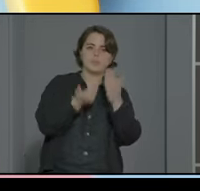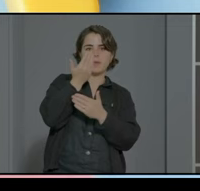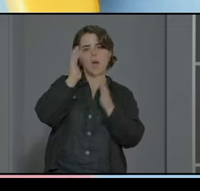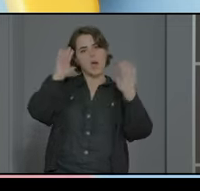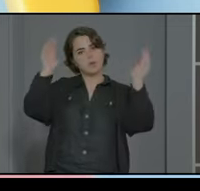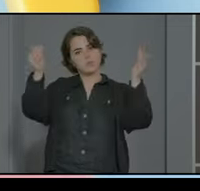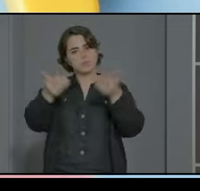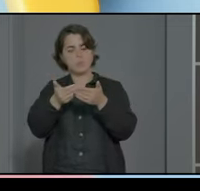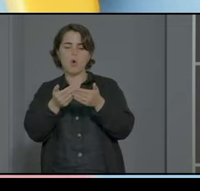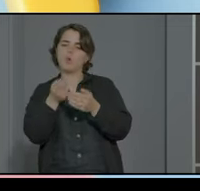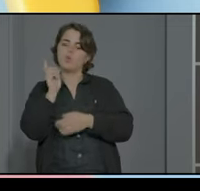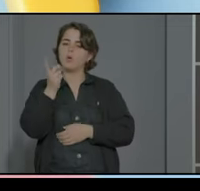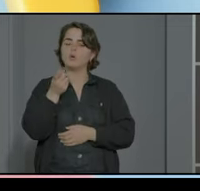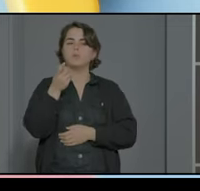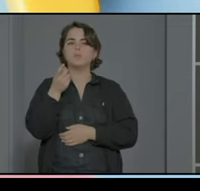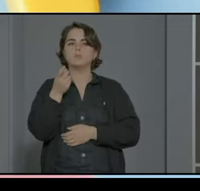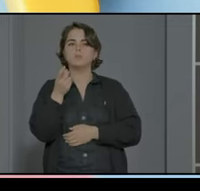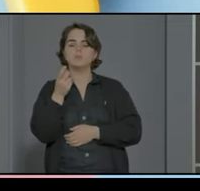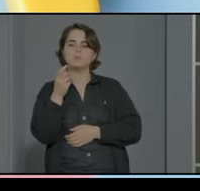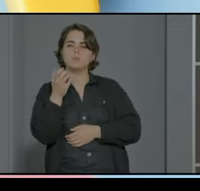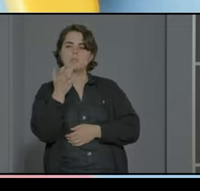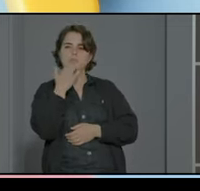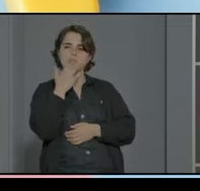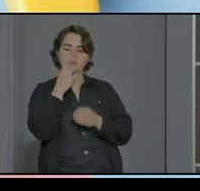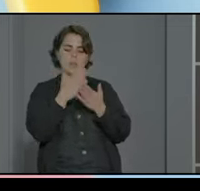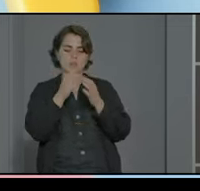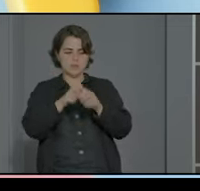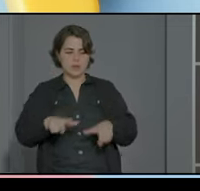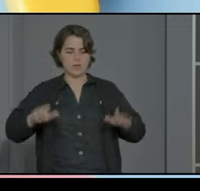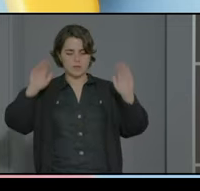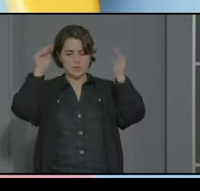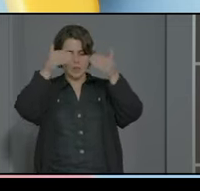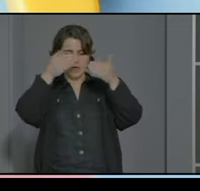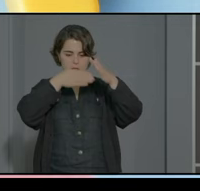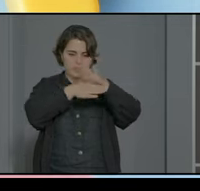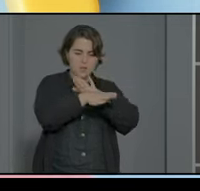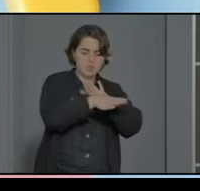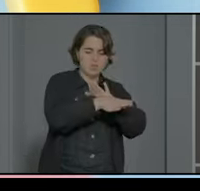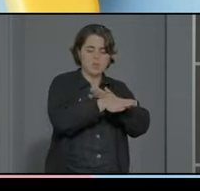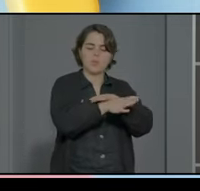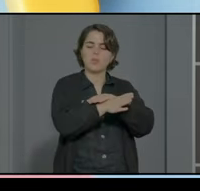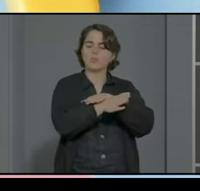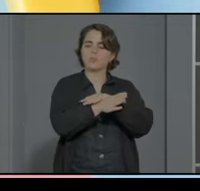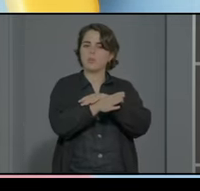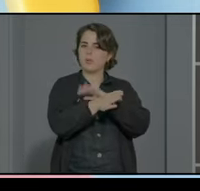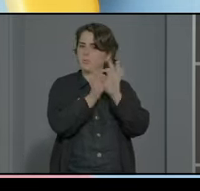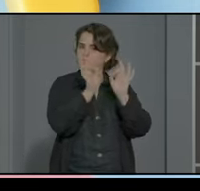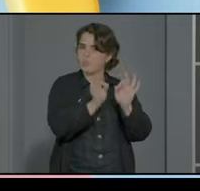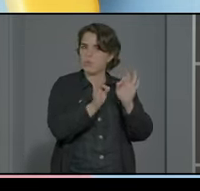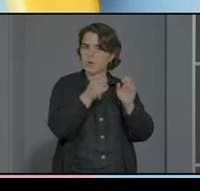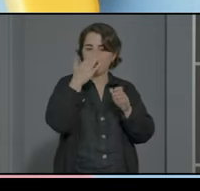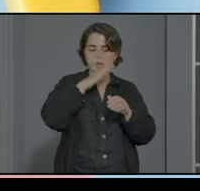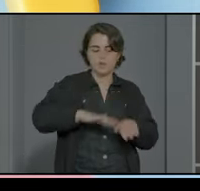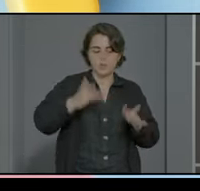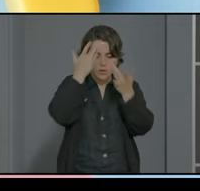nosotros por ejemplo en cada aula en el que hay un alumno o TEA desde el mismo momento entramos se hace sensibilización a los